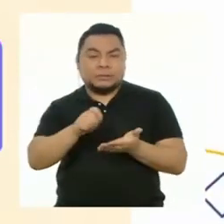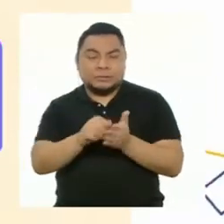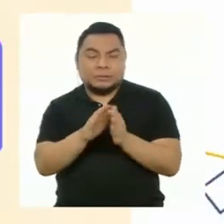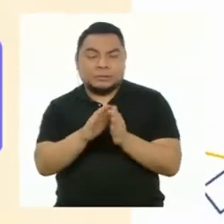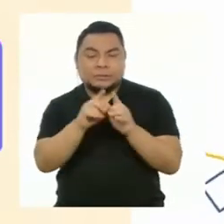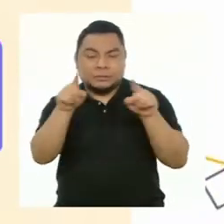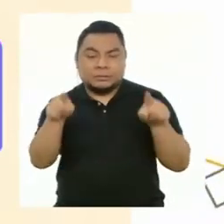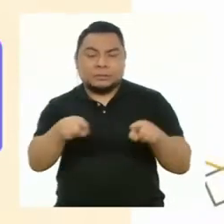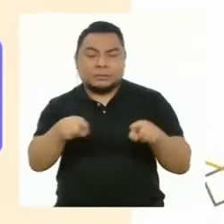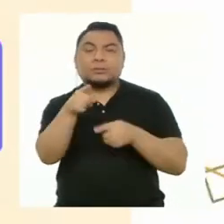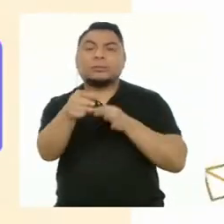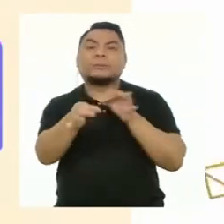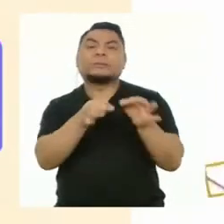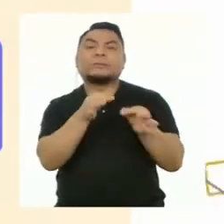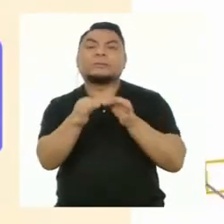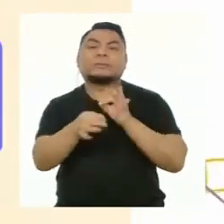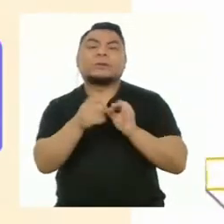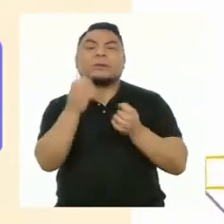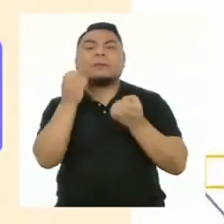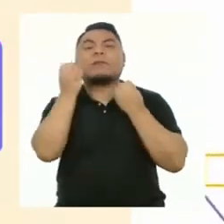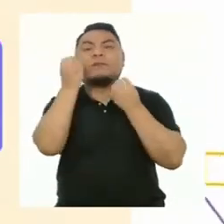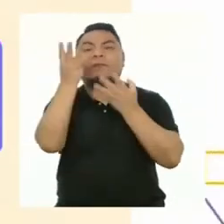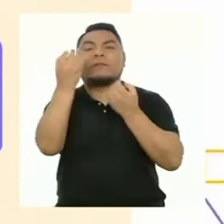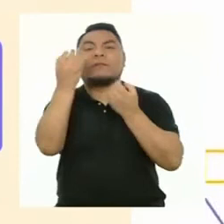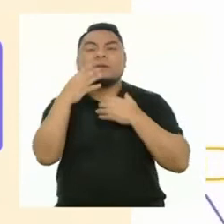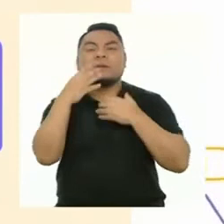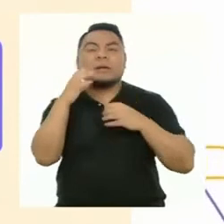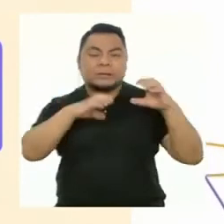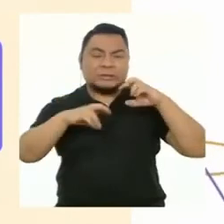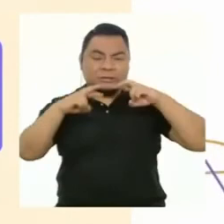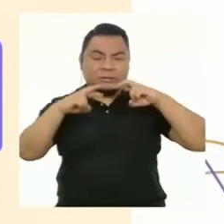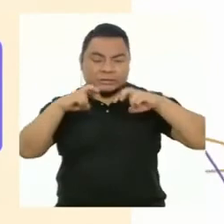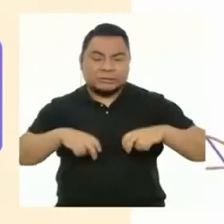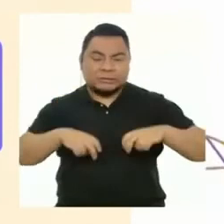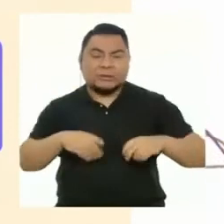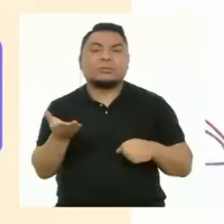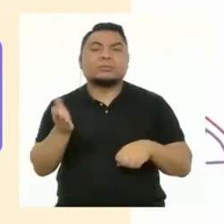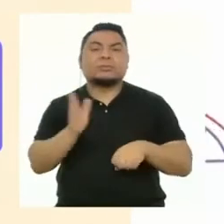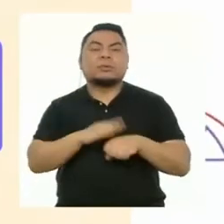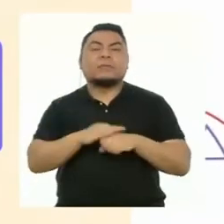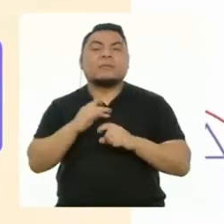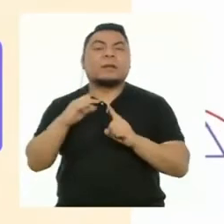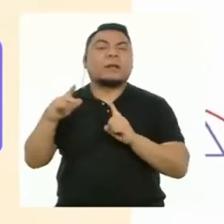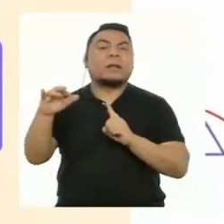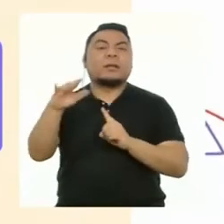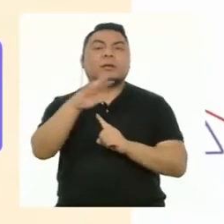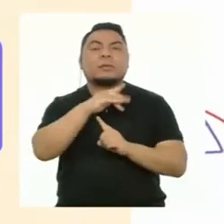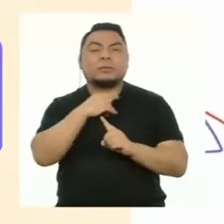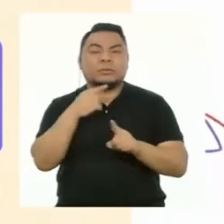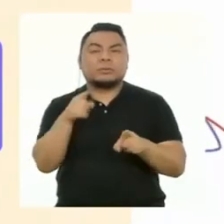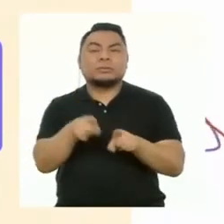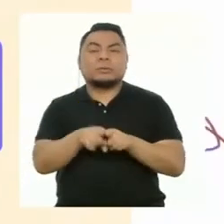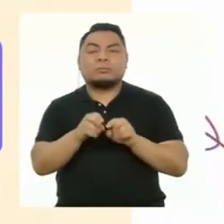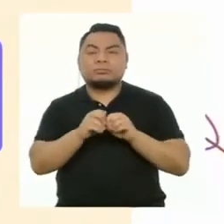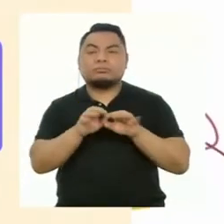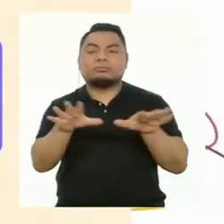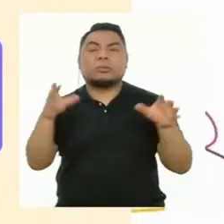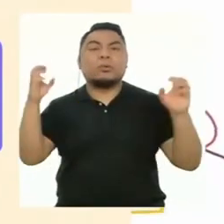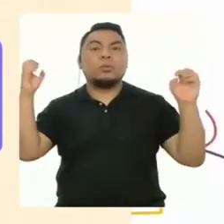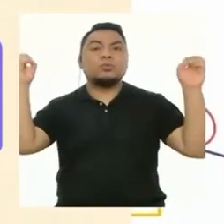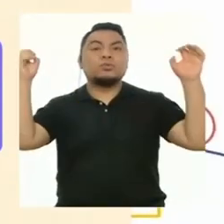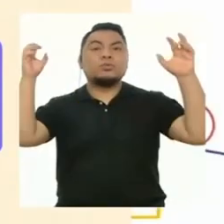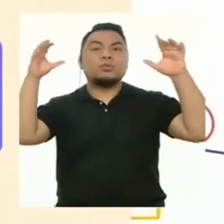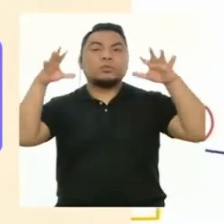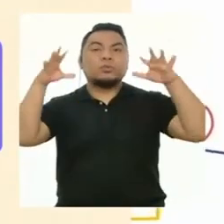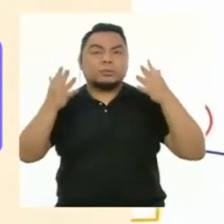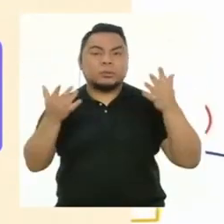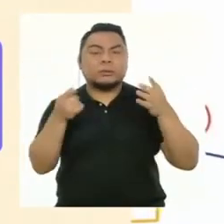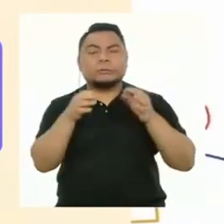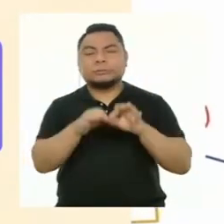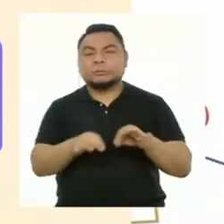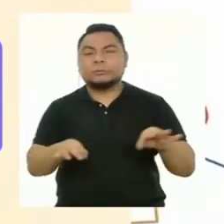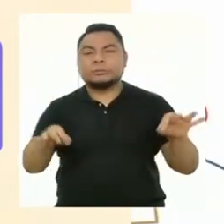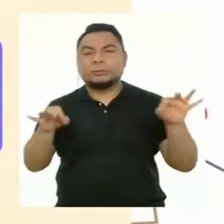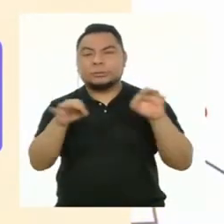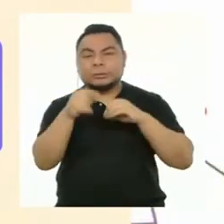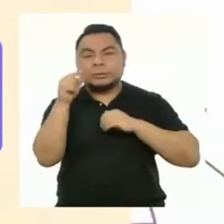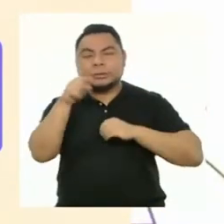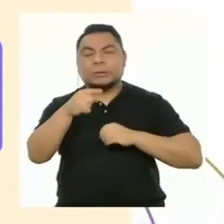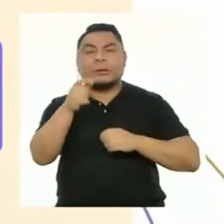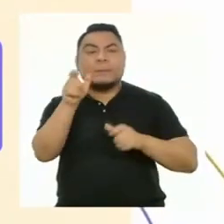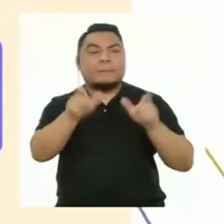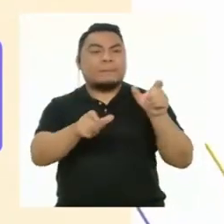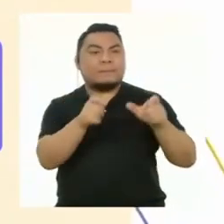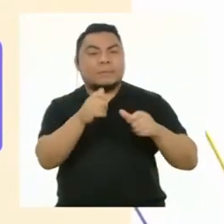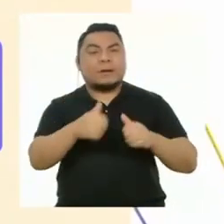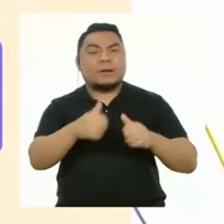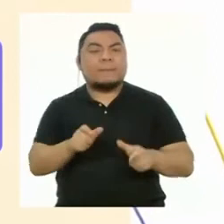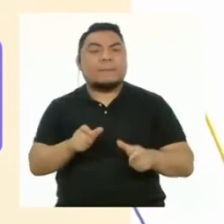una cartilla tu explicación con información científica sobre la naturaleza y propagación de la luz, la importancia para